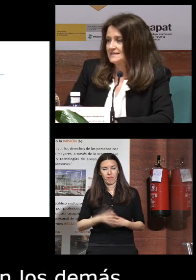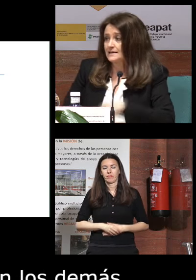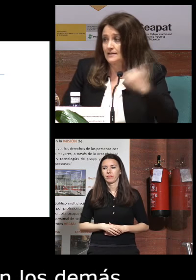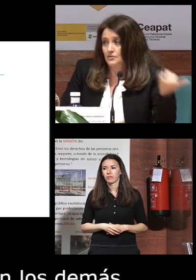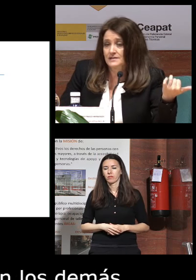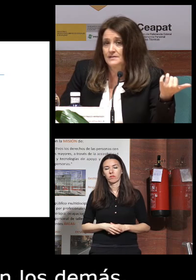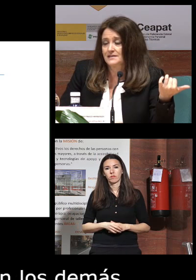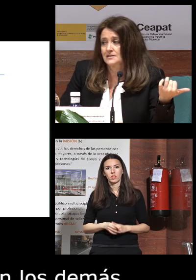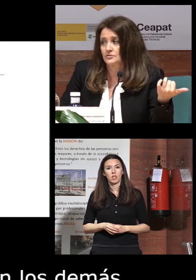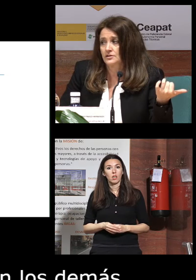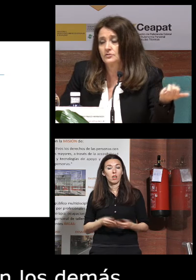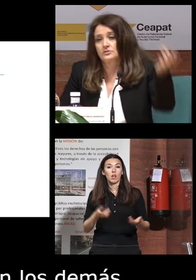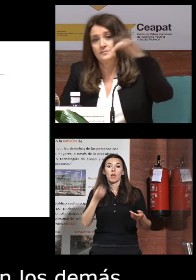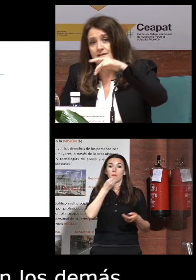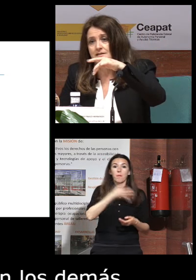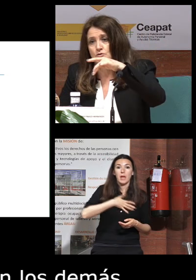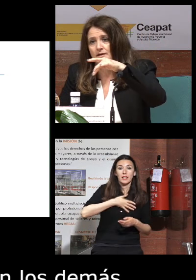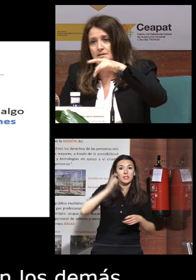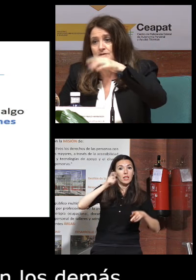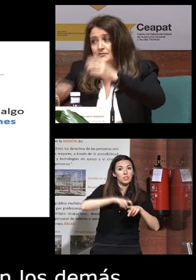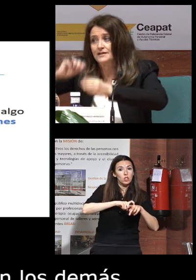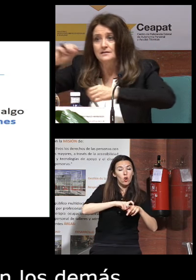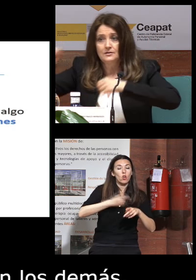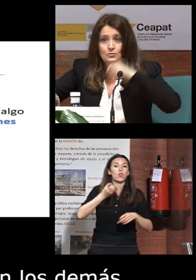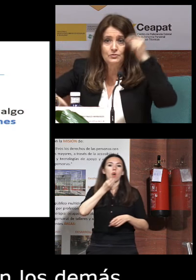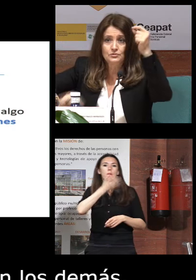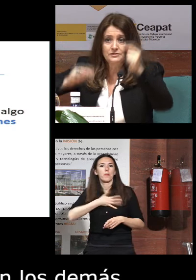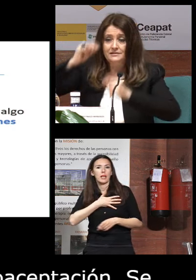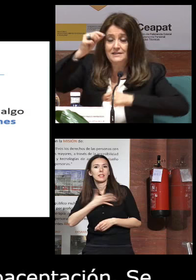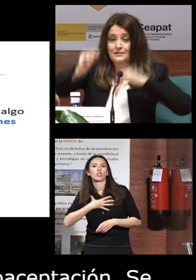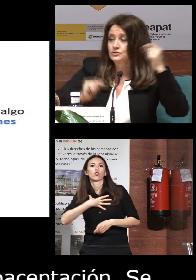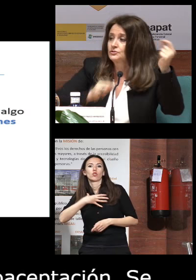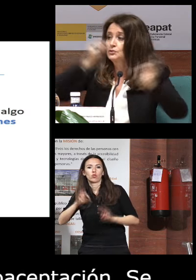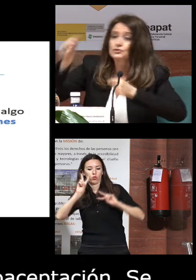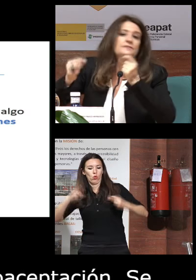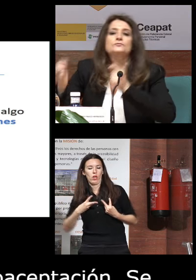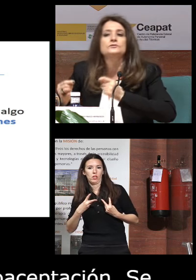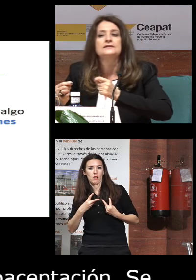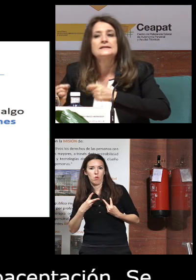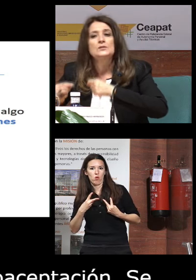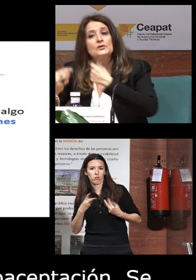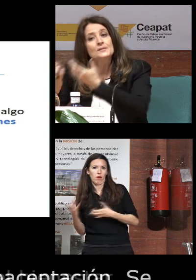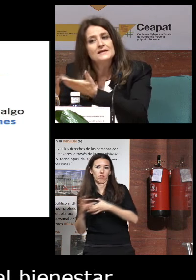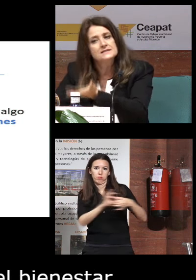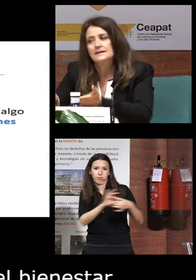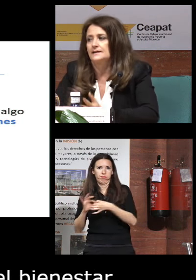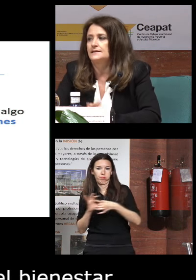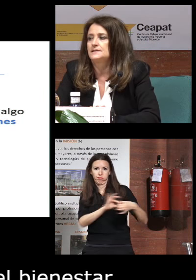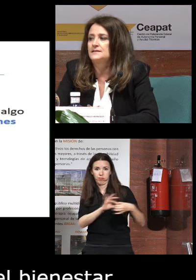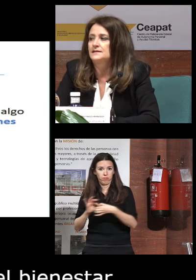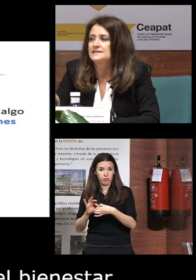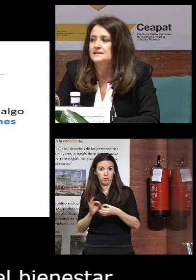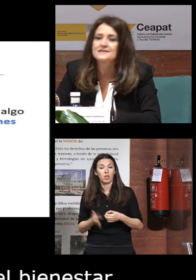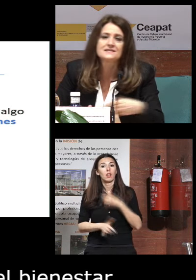se relaciona ese bienestar psicológico con el bienestar subjetivo y al final uno lleva al otro y el otro lleva al uno pero además es que la